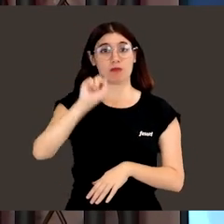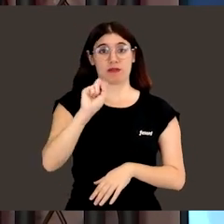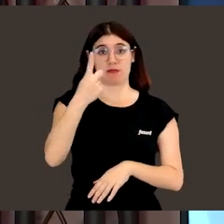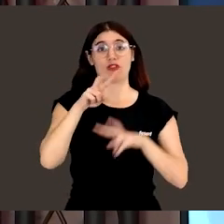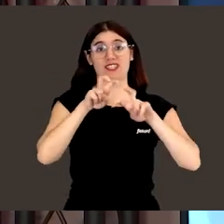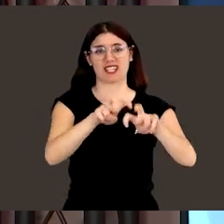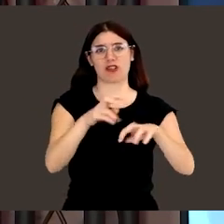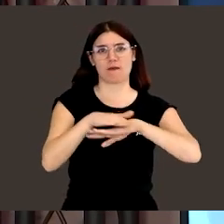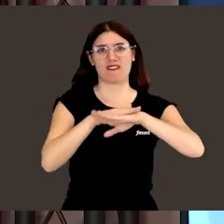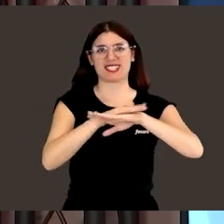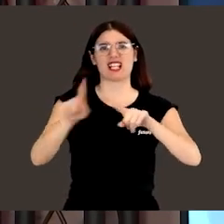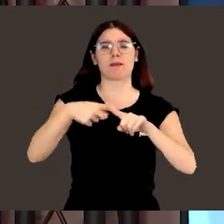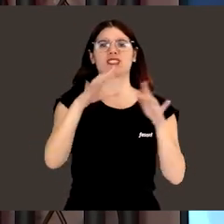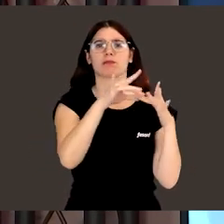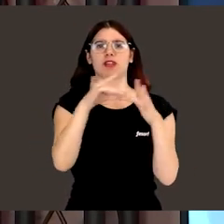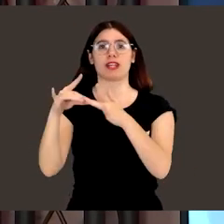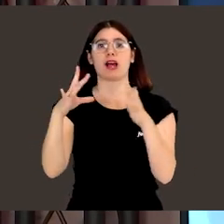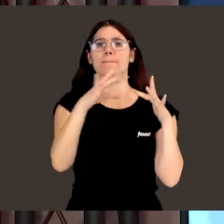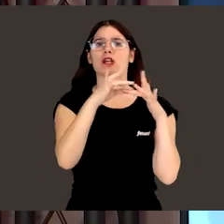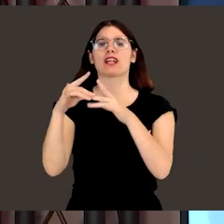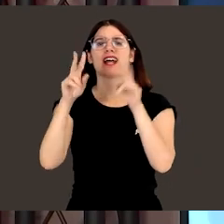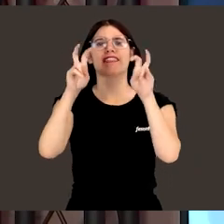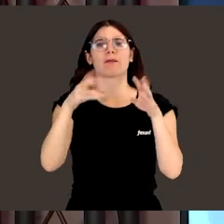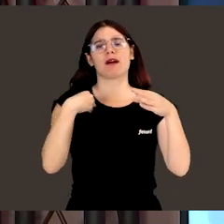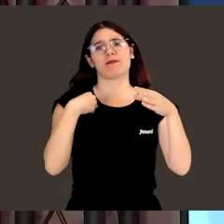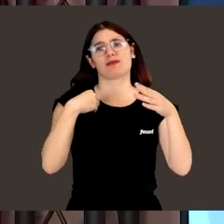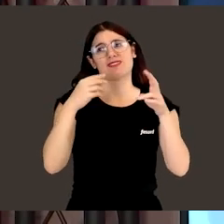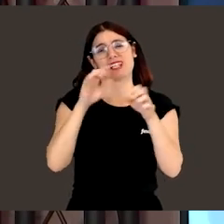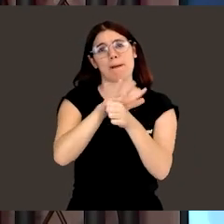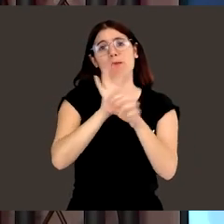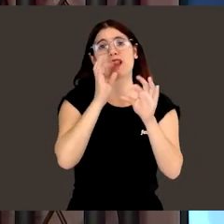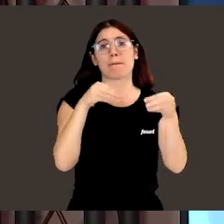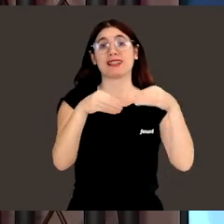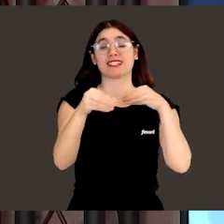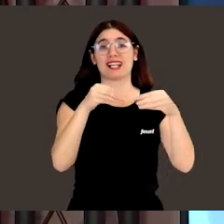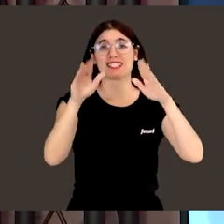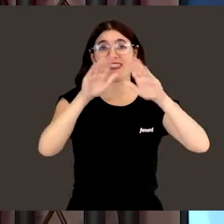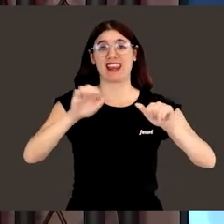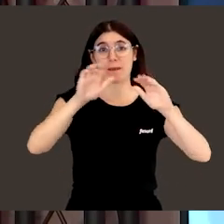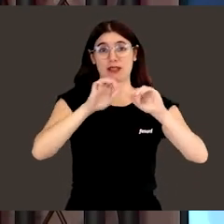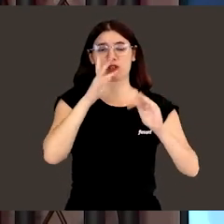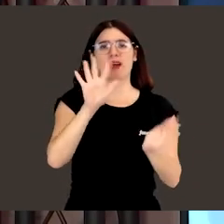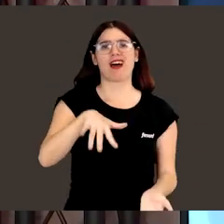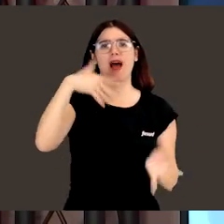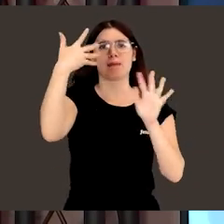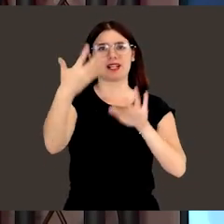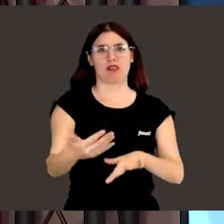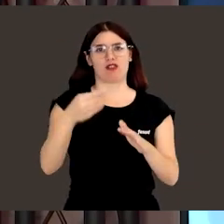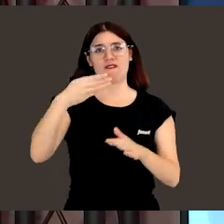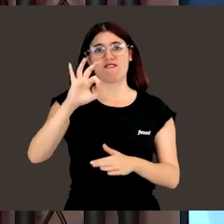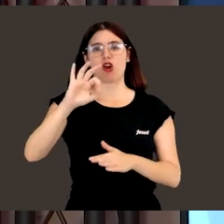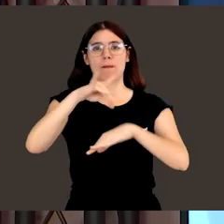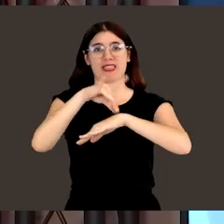investigación básica y pionera. Pionera en el campo de los materiales cerámicos mesoporosos con aplicación